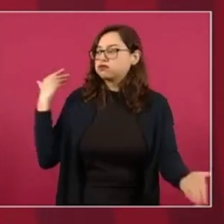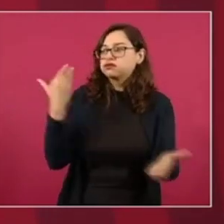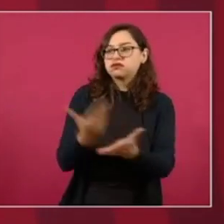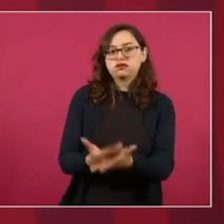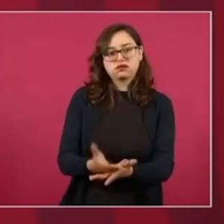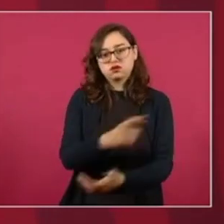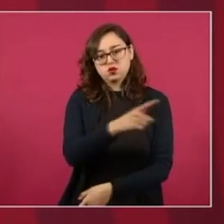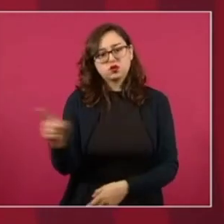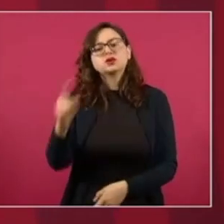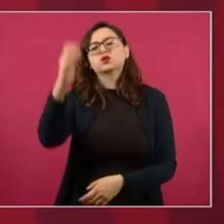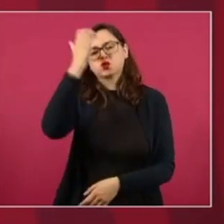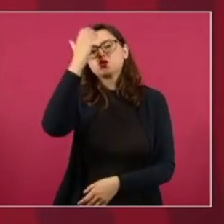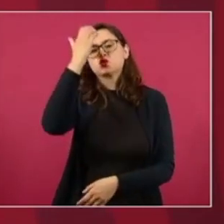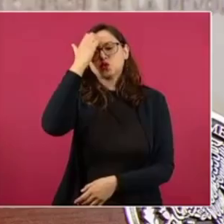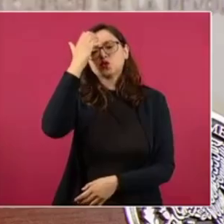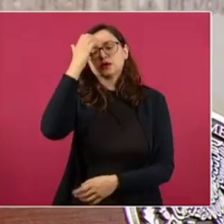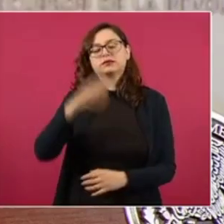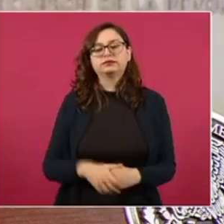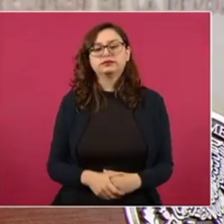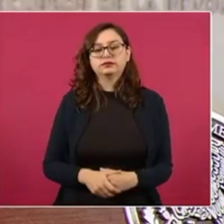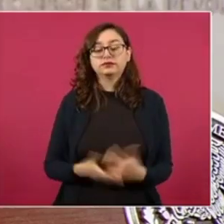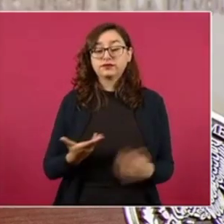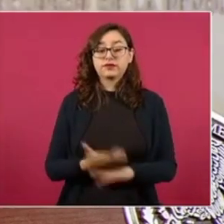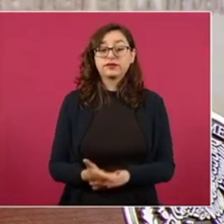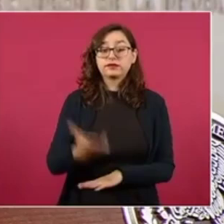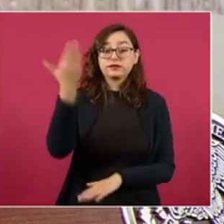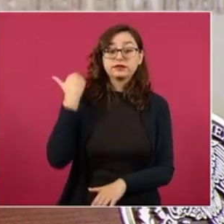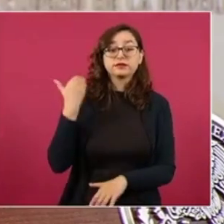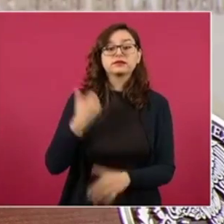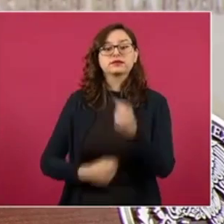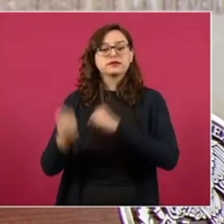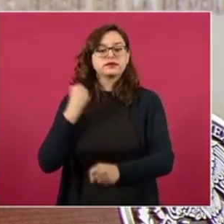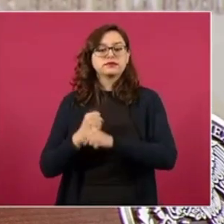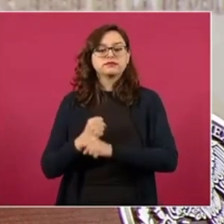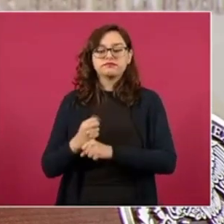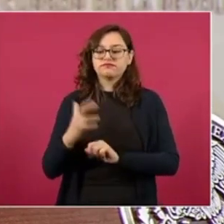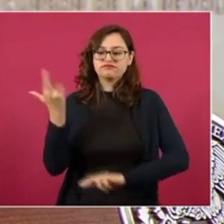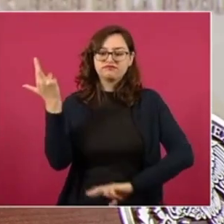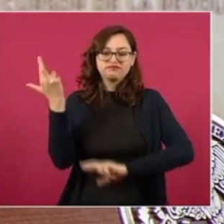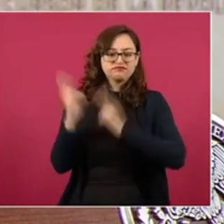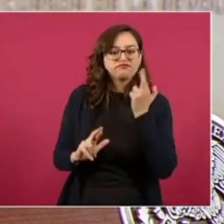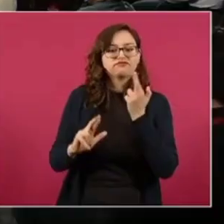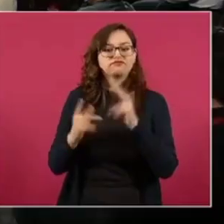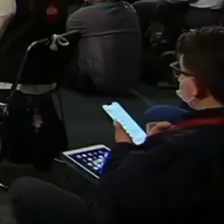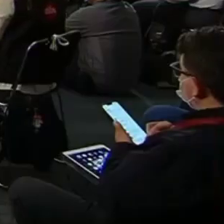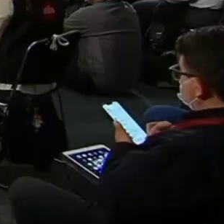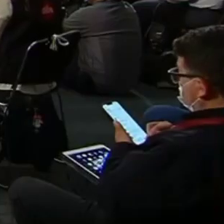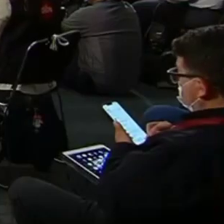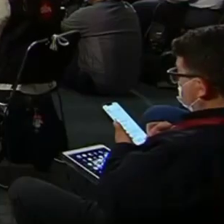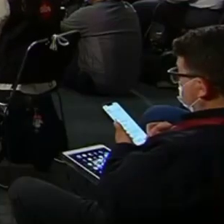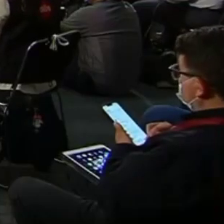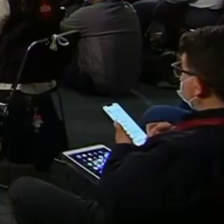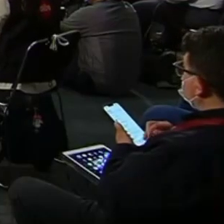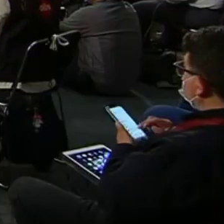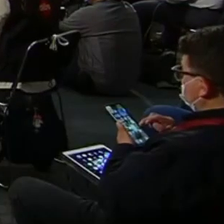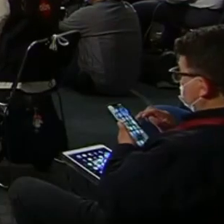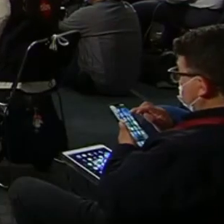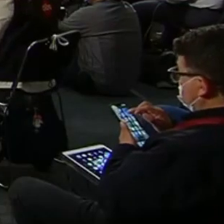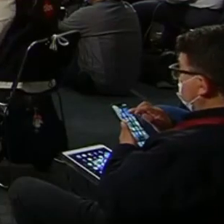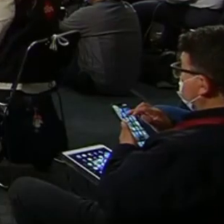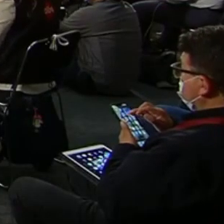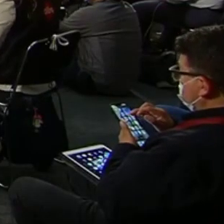por la